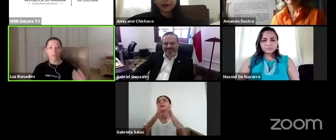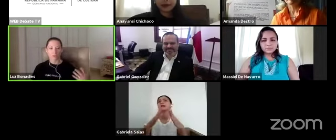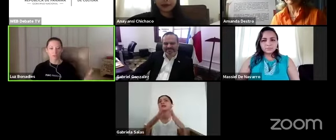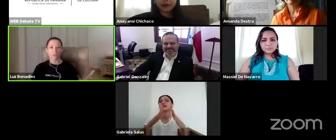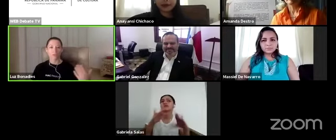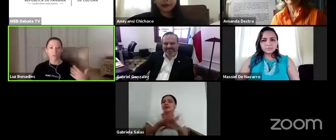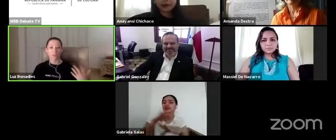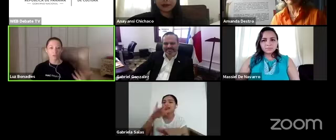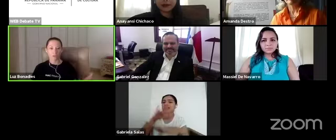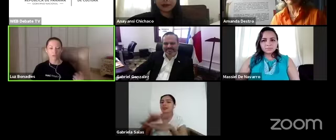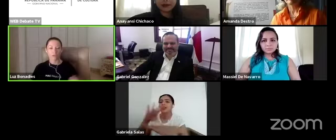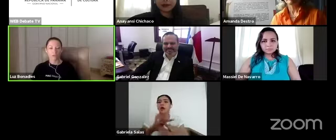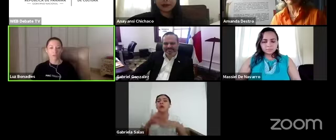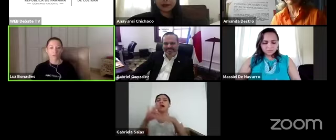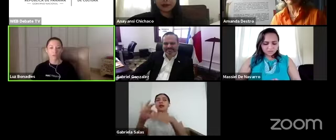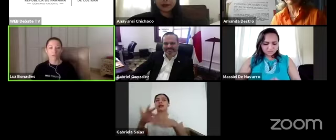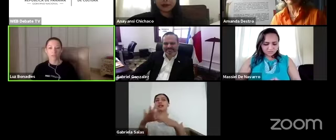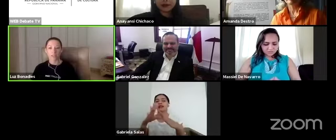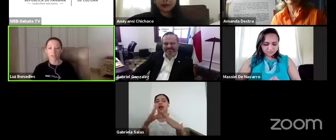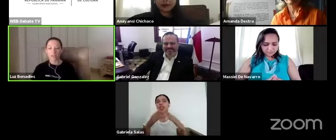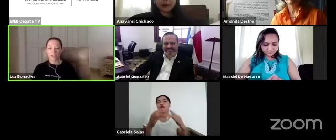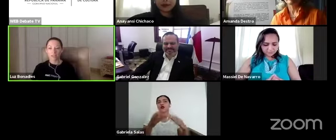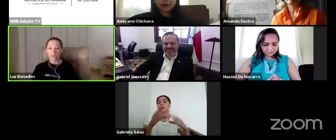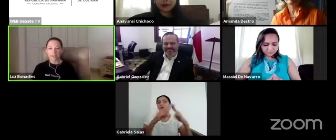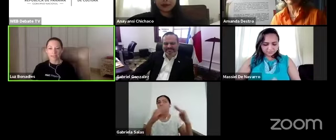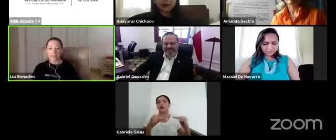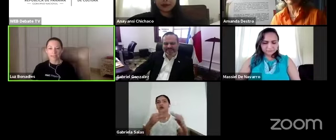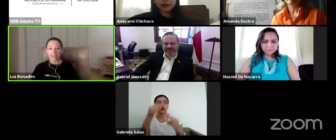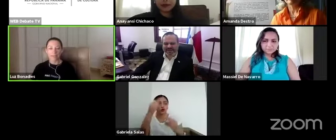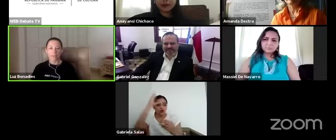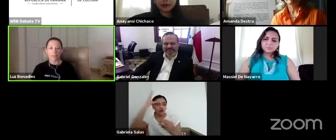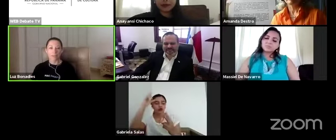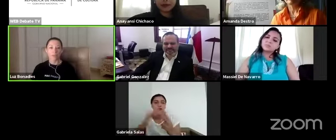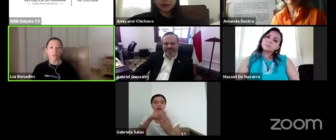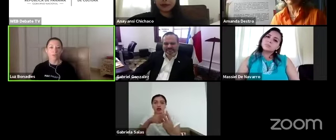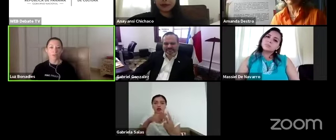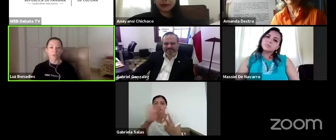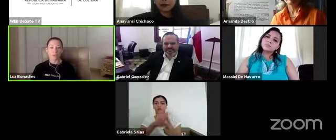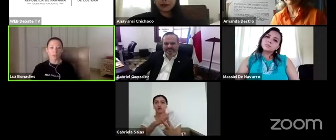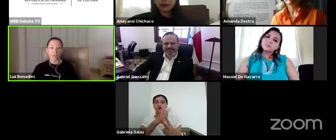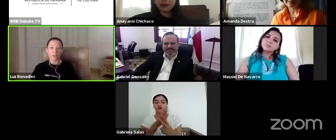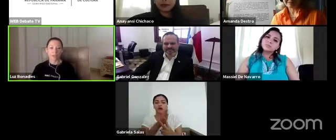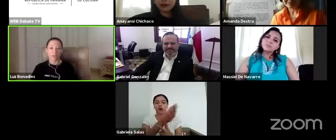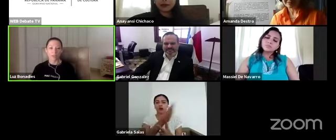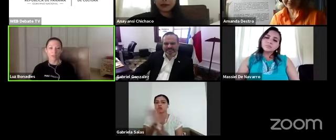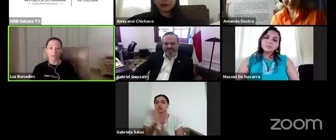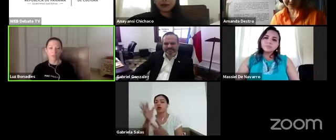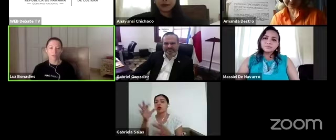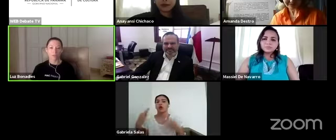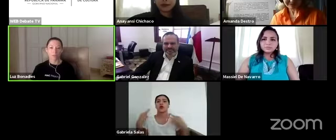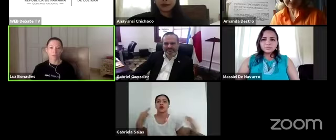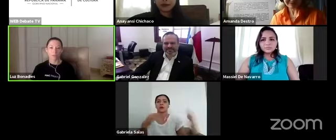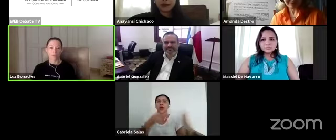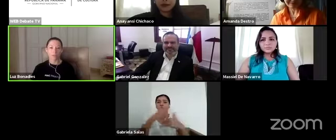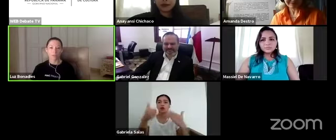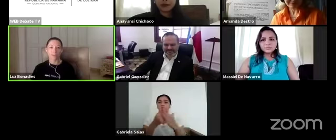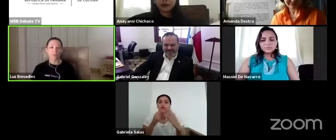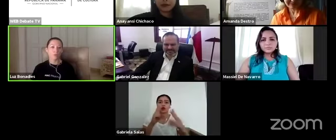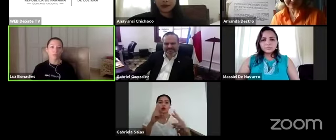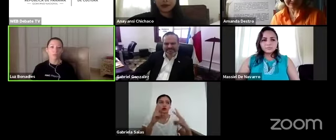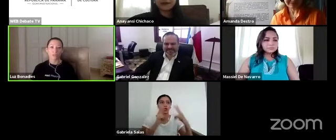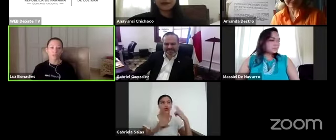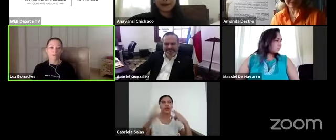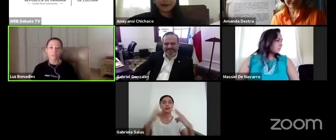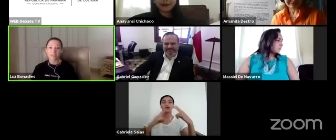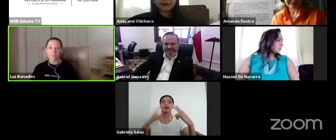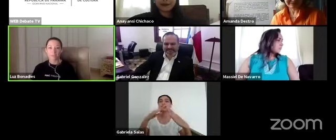y el conocimiento vayan dos vías como contaba Amanda y pues los invito a todos a que visiten la programación del MAC Panamá y de